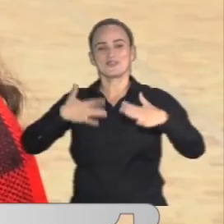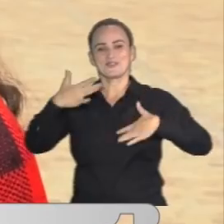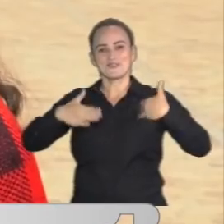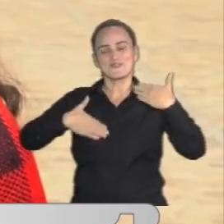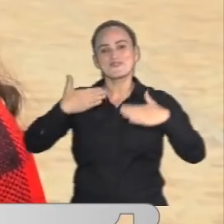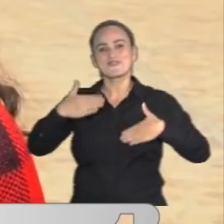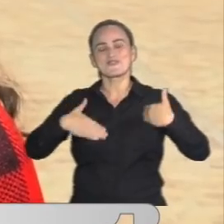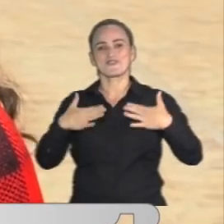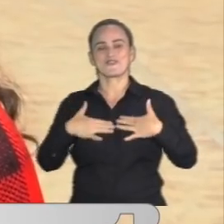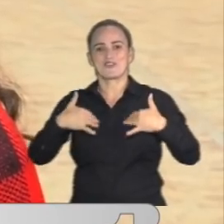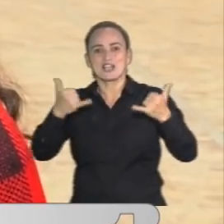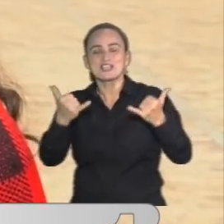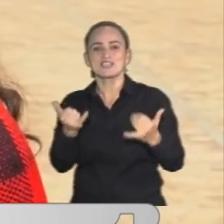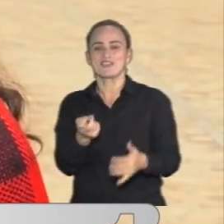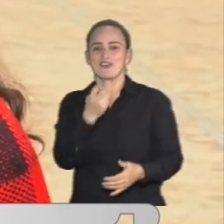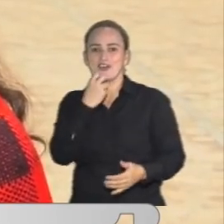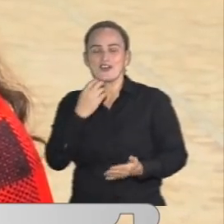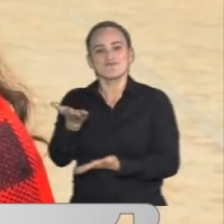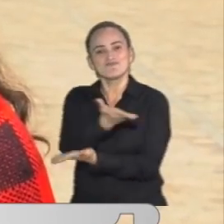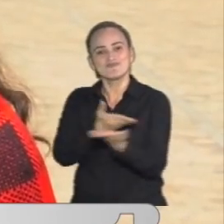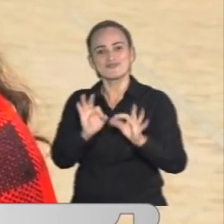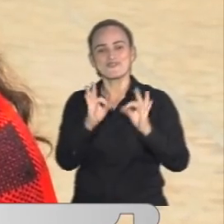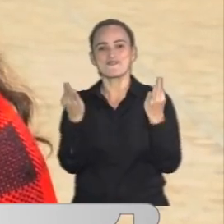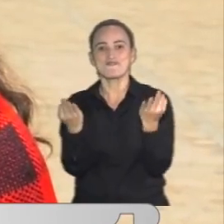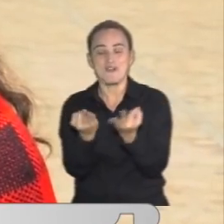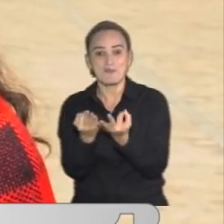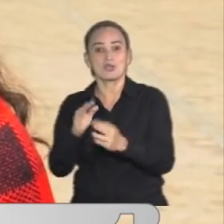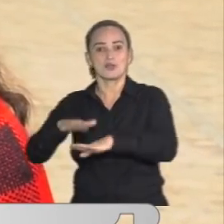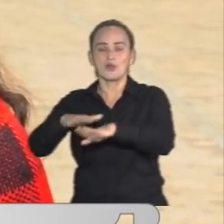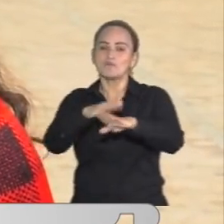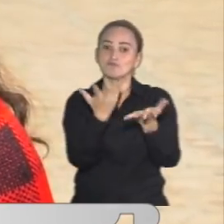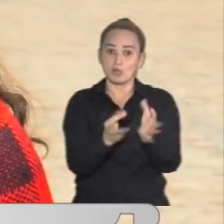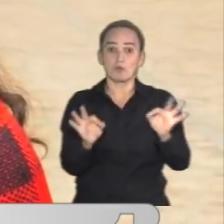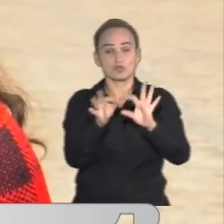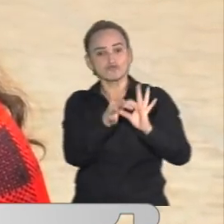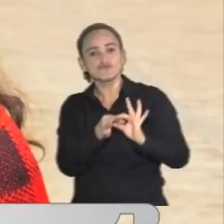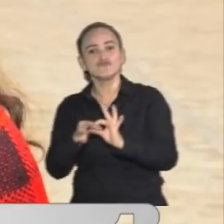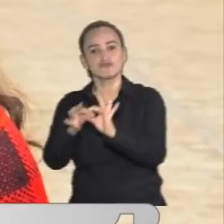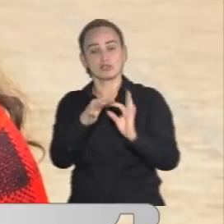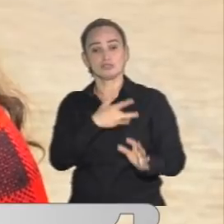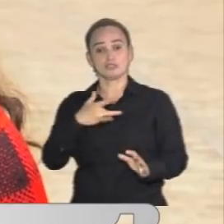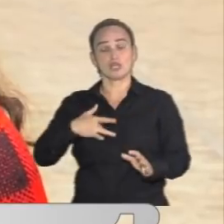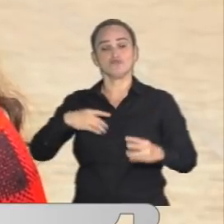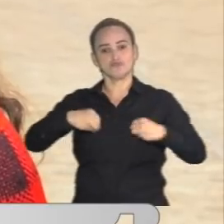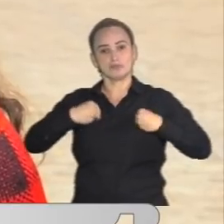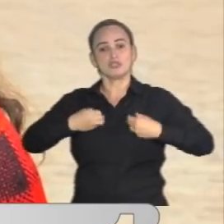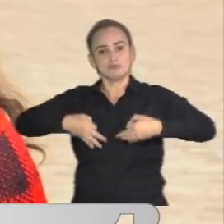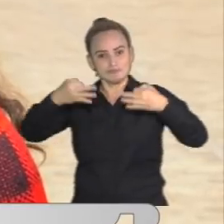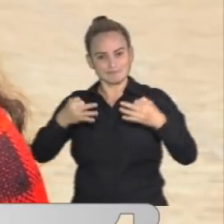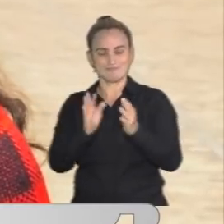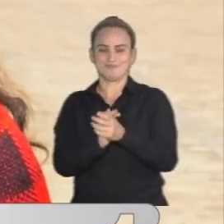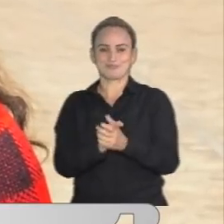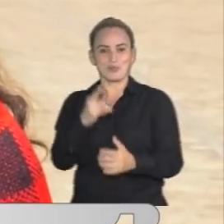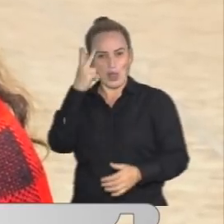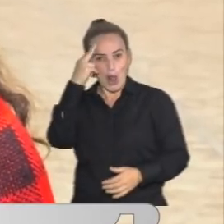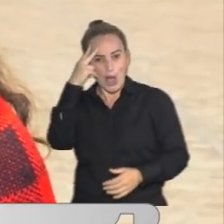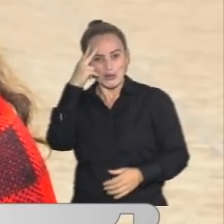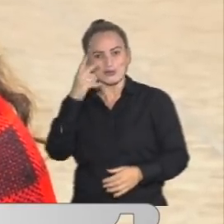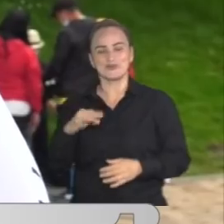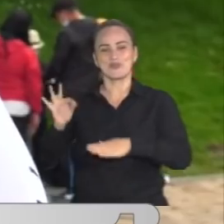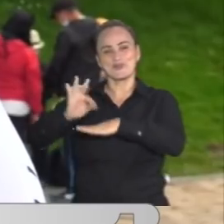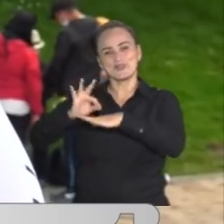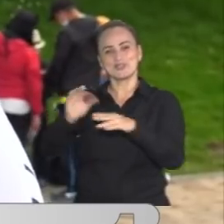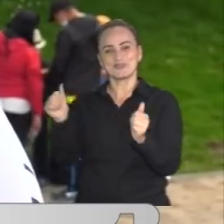Ha sido muy feliz, ha sido en familia, lo importante es estar en familia, tener salud y vida. Y pues obviamente estar con la